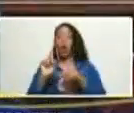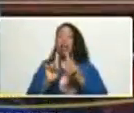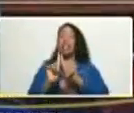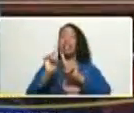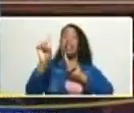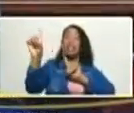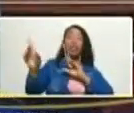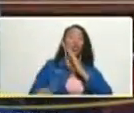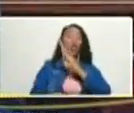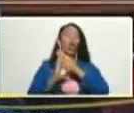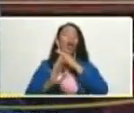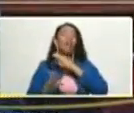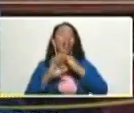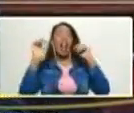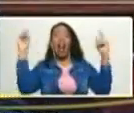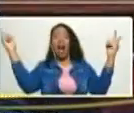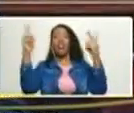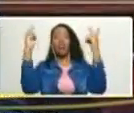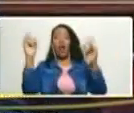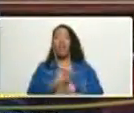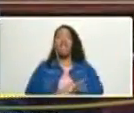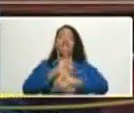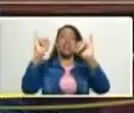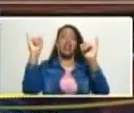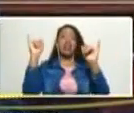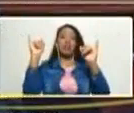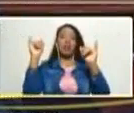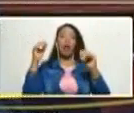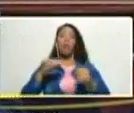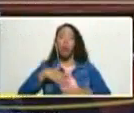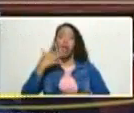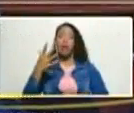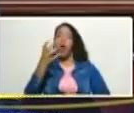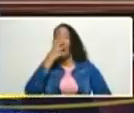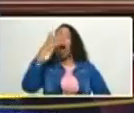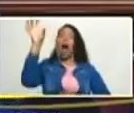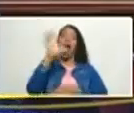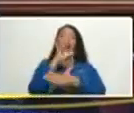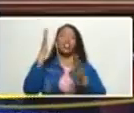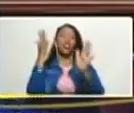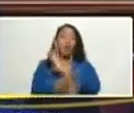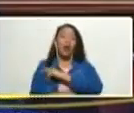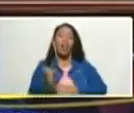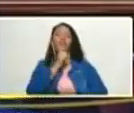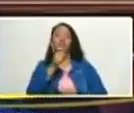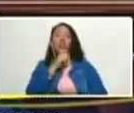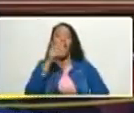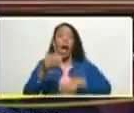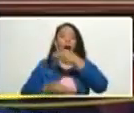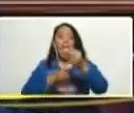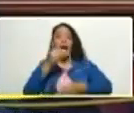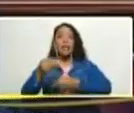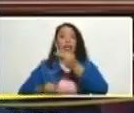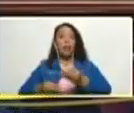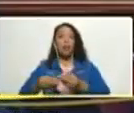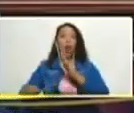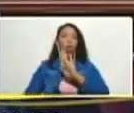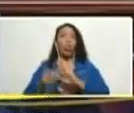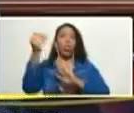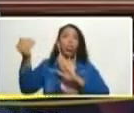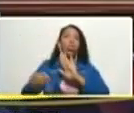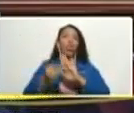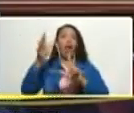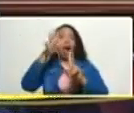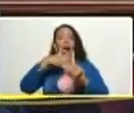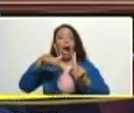todavía de una victoria definitiva que podamos cantar sobre las adversidades creadas por las sanciones la